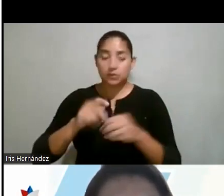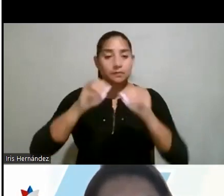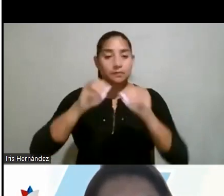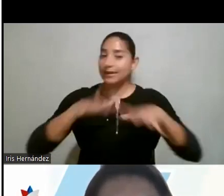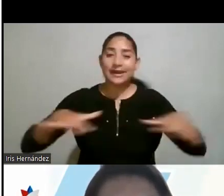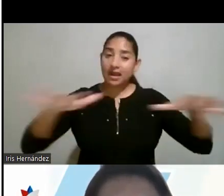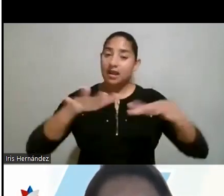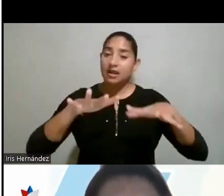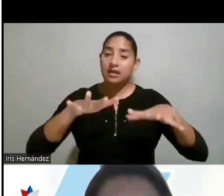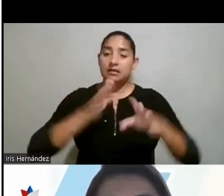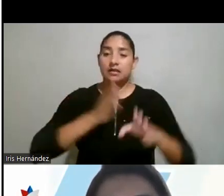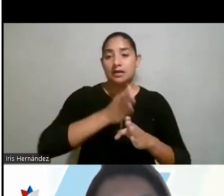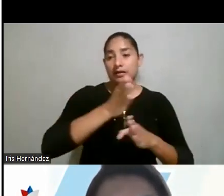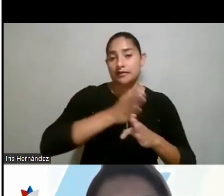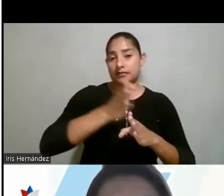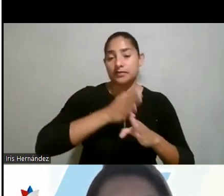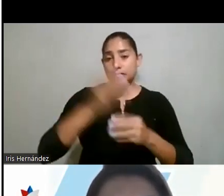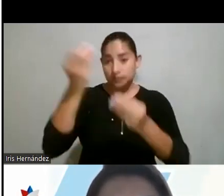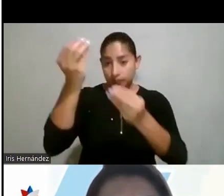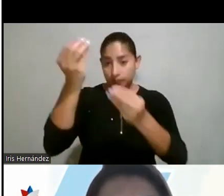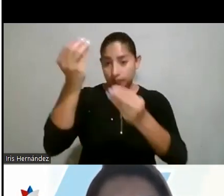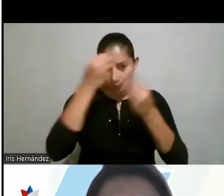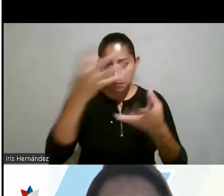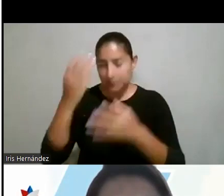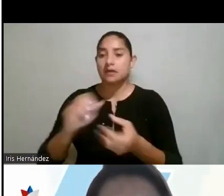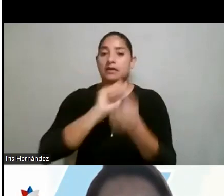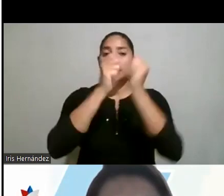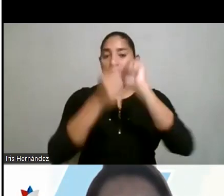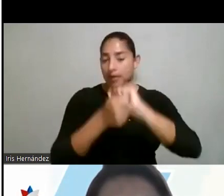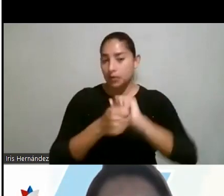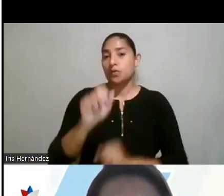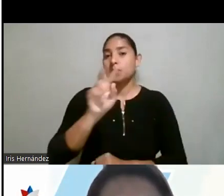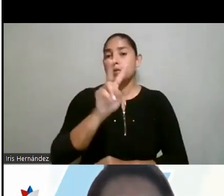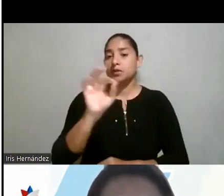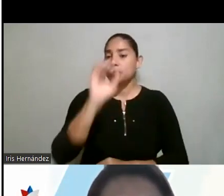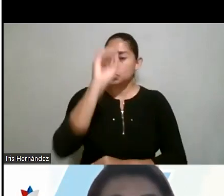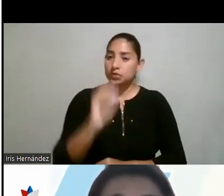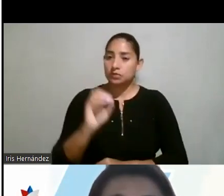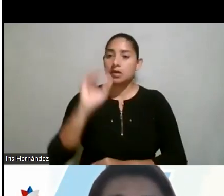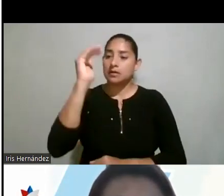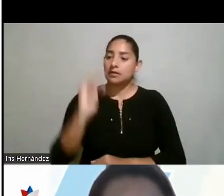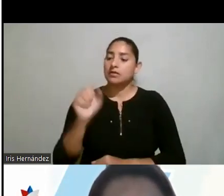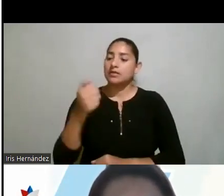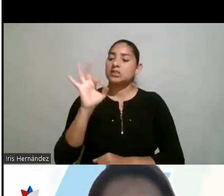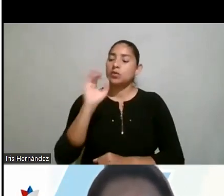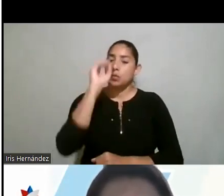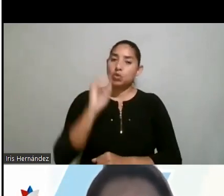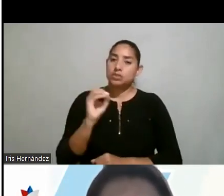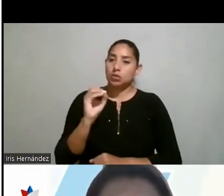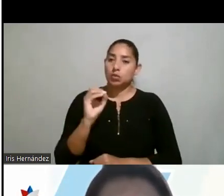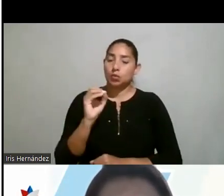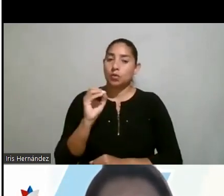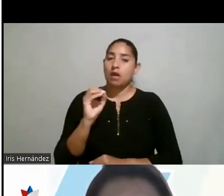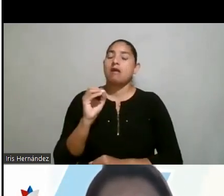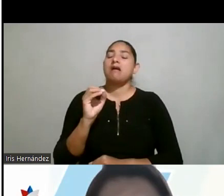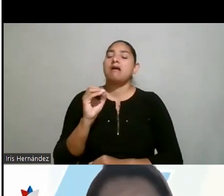en las carreras, en la carrera de informática pasó de un 29% a un 19%. Entonces en los momentos